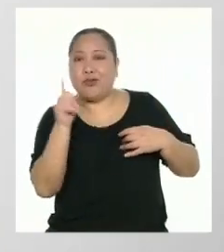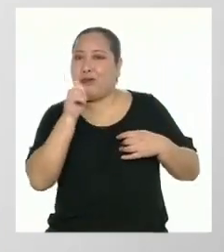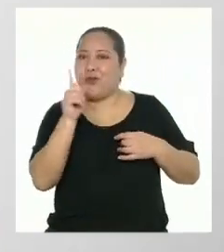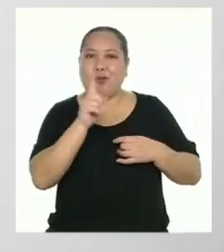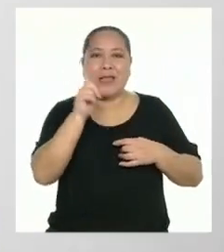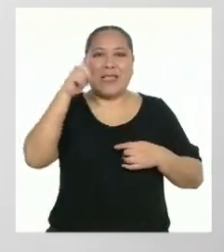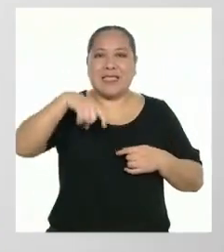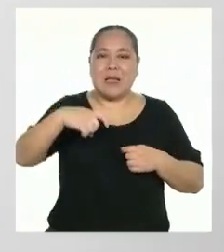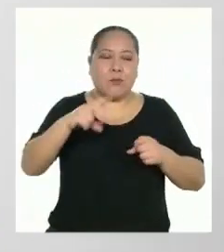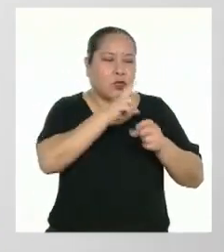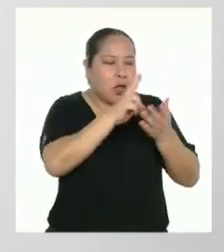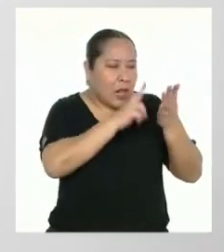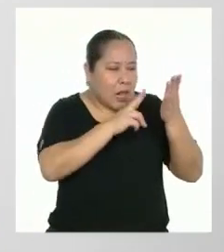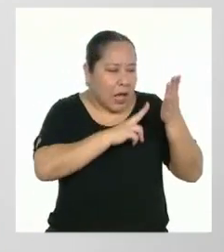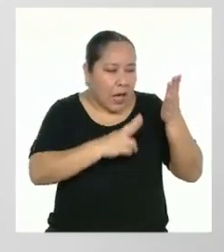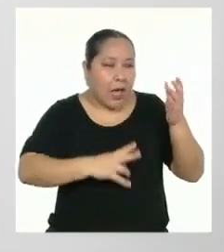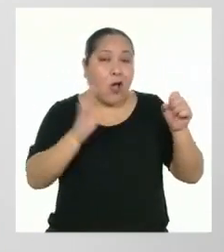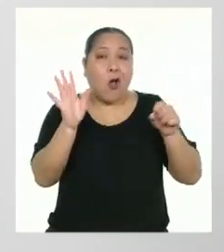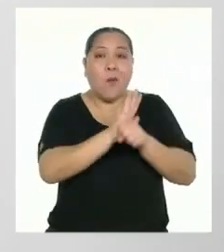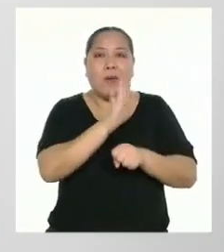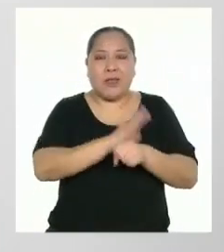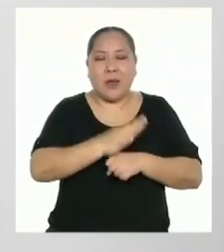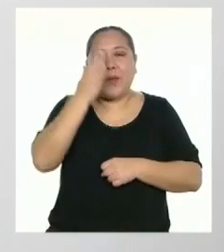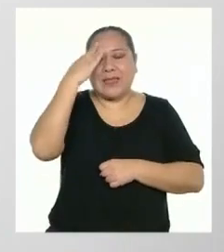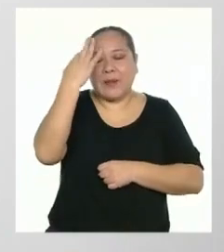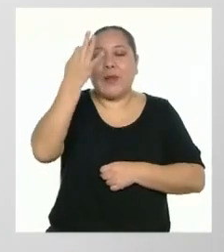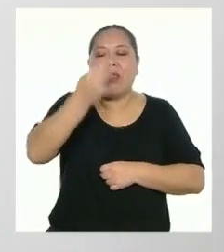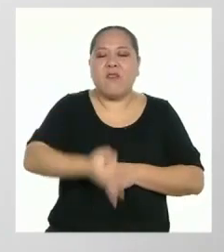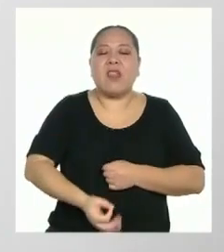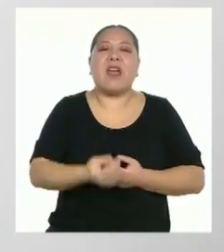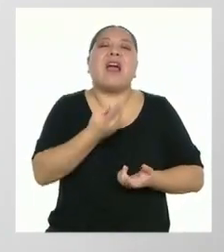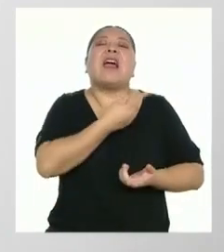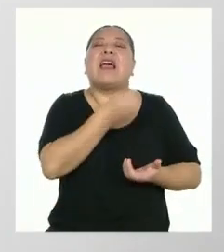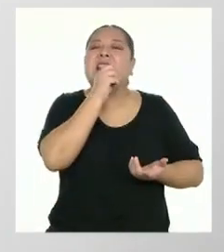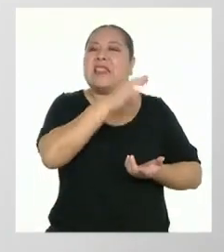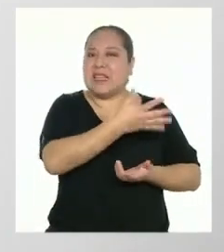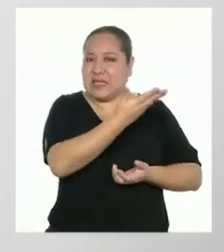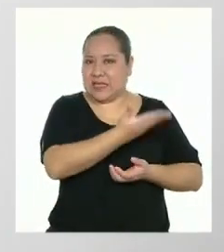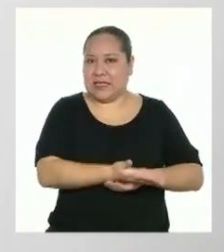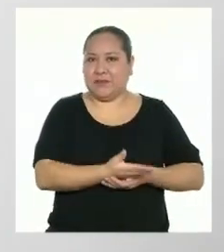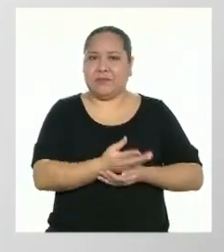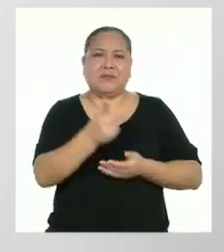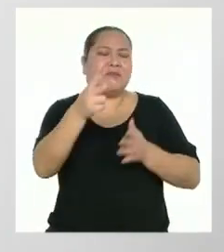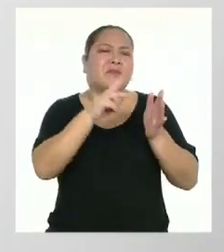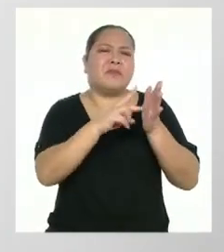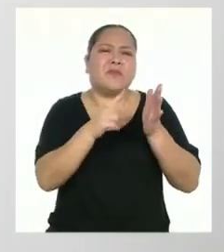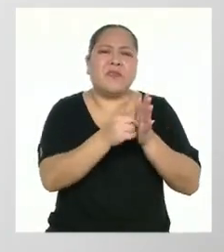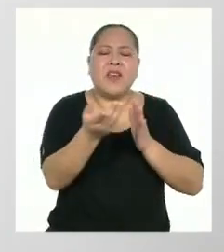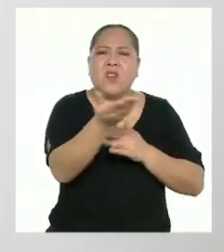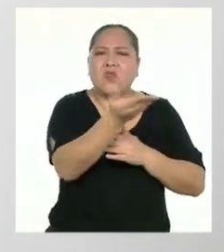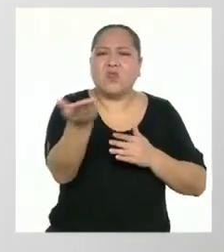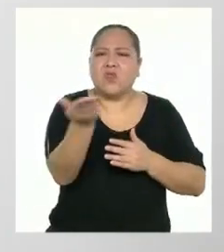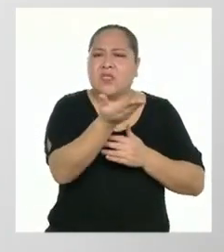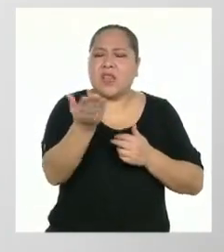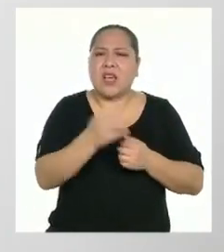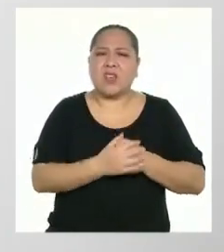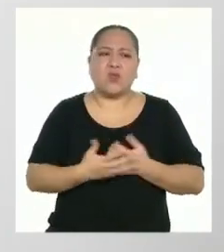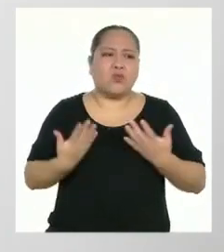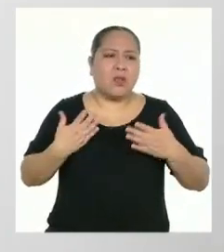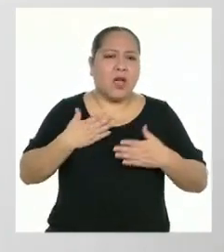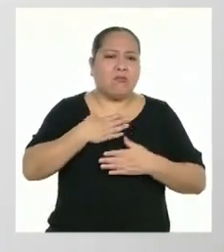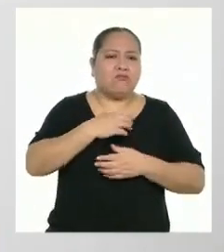totalidad para saber realmente de qué trata. ¿Qué significa para ustedes una convivencia